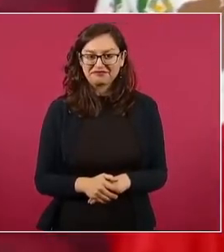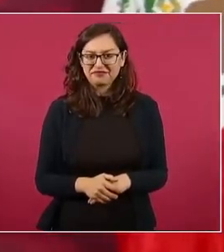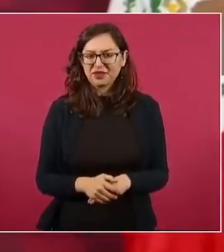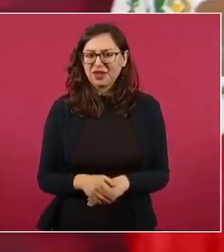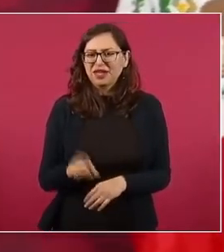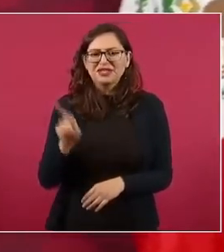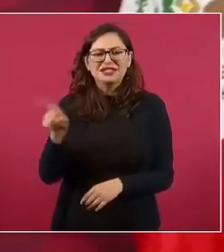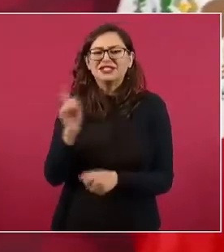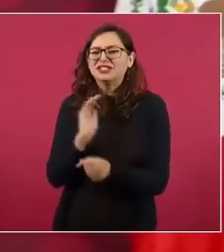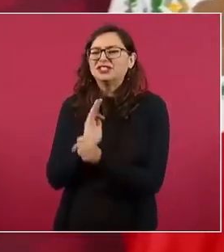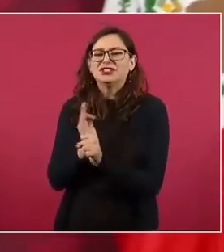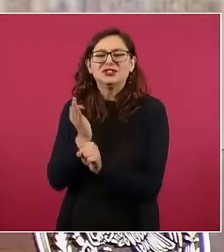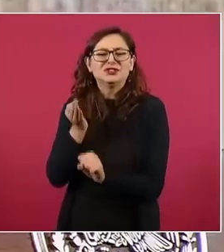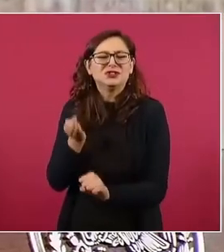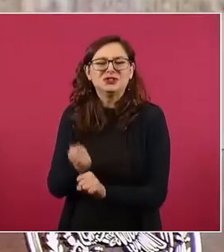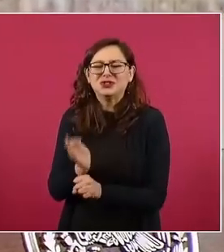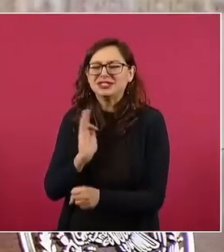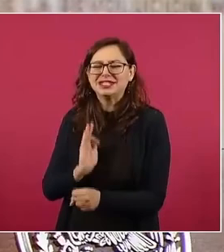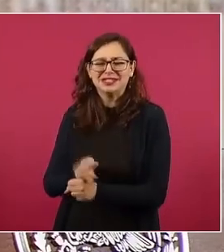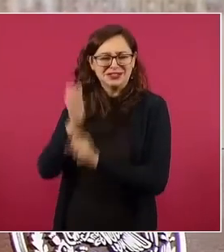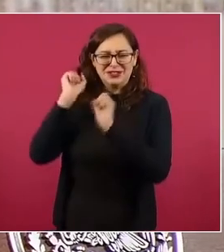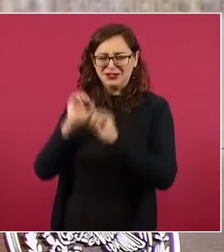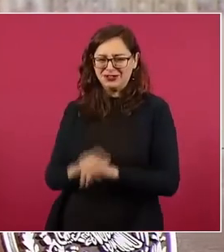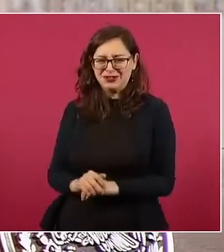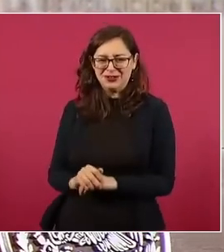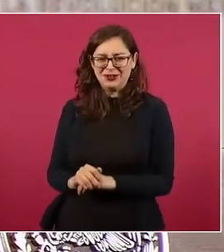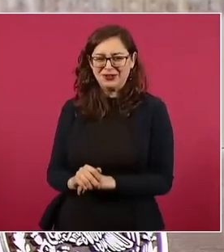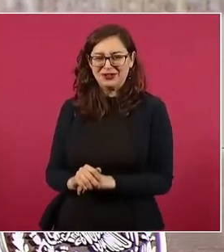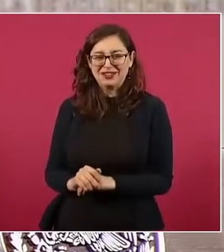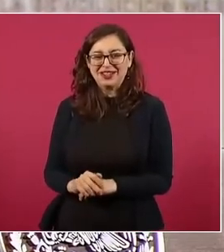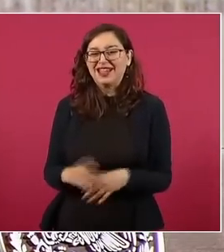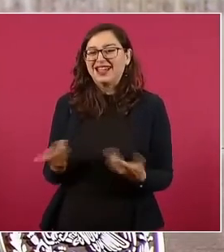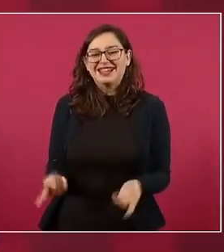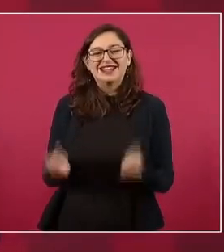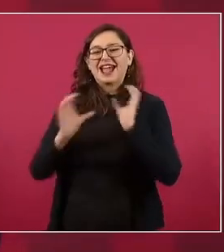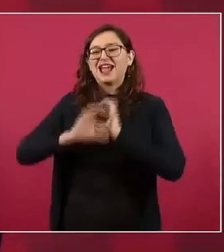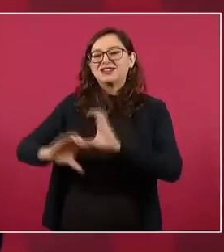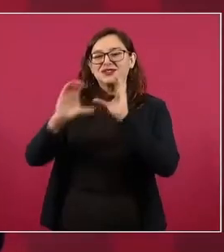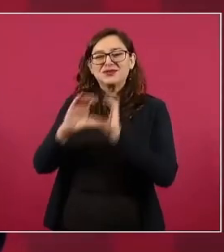el humor, poner a Chicoche.